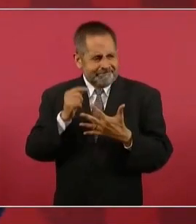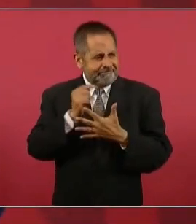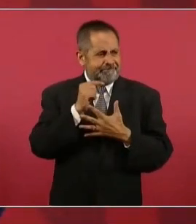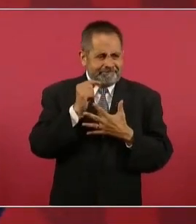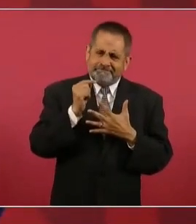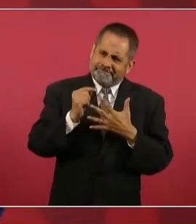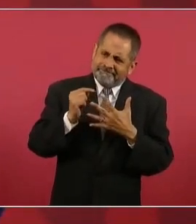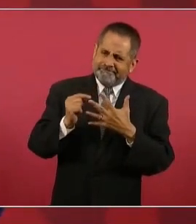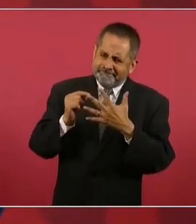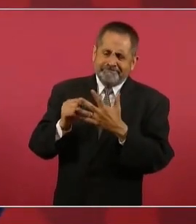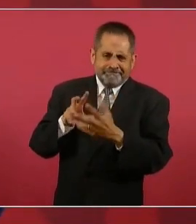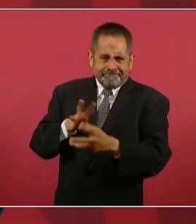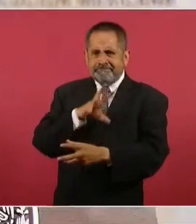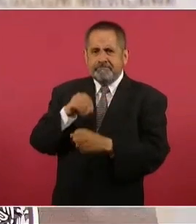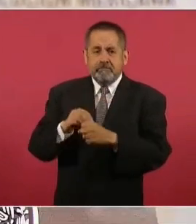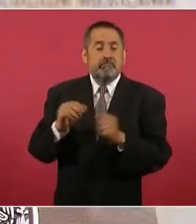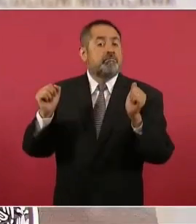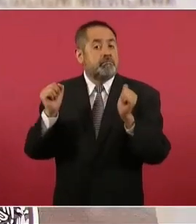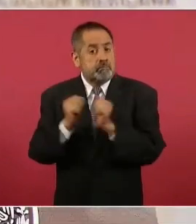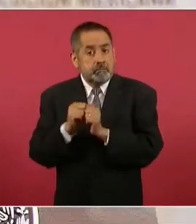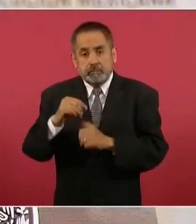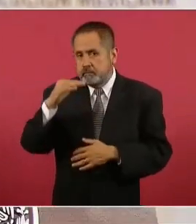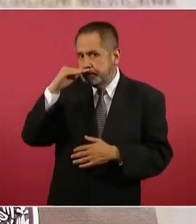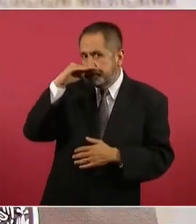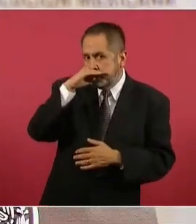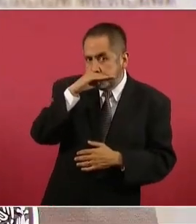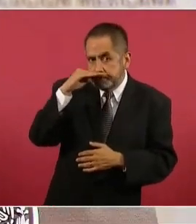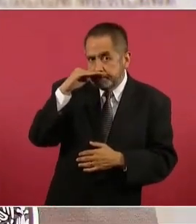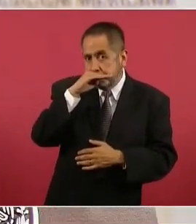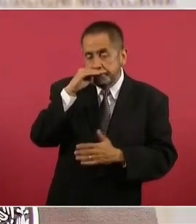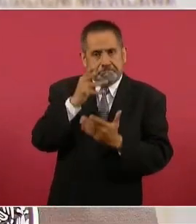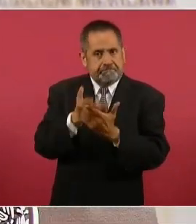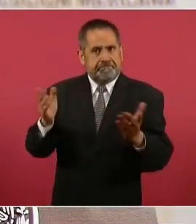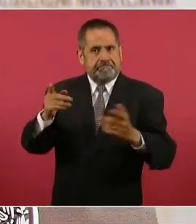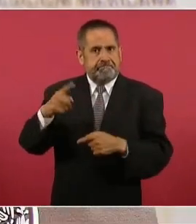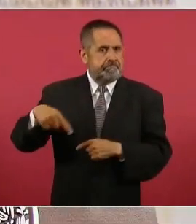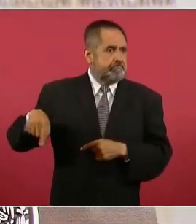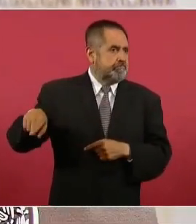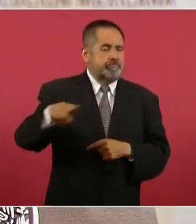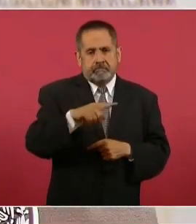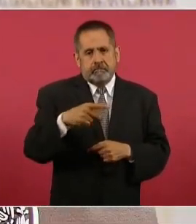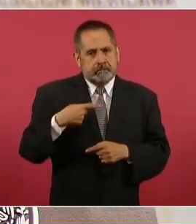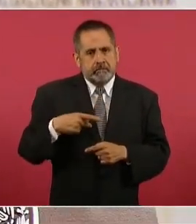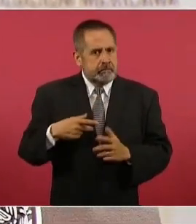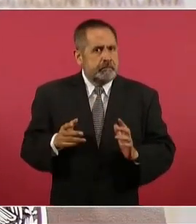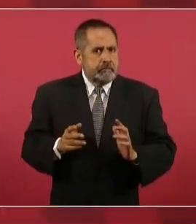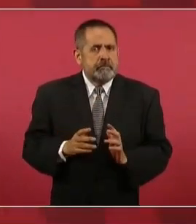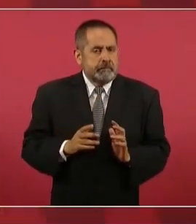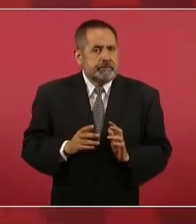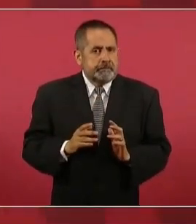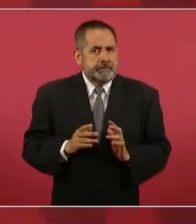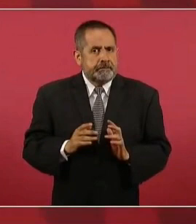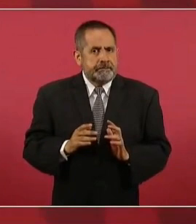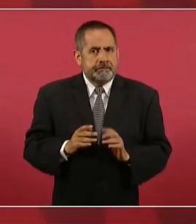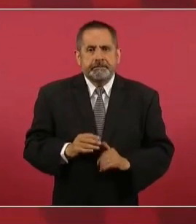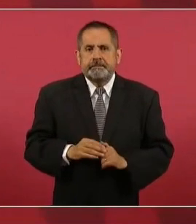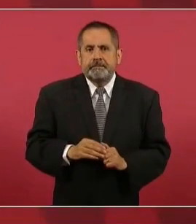y gratuito, que no